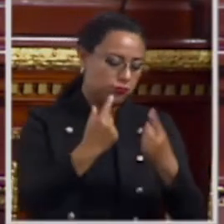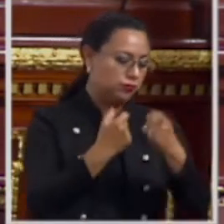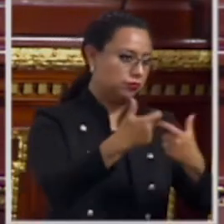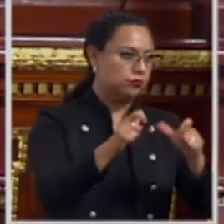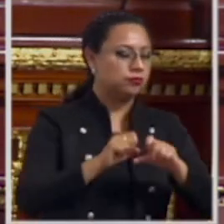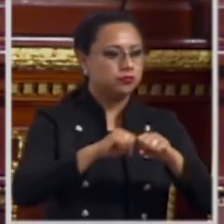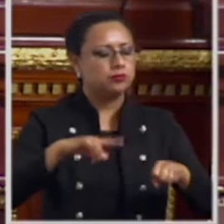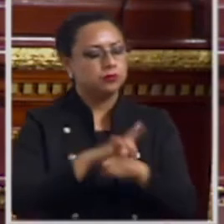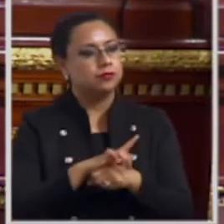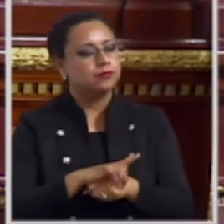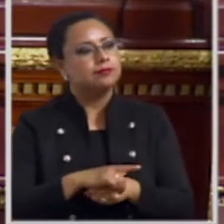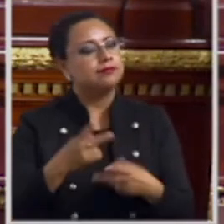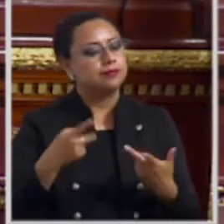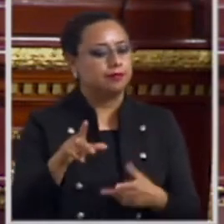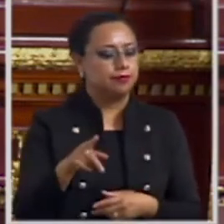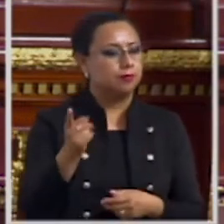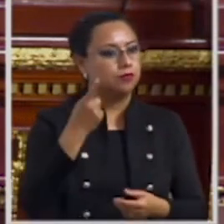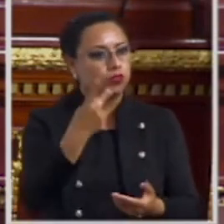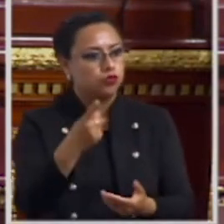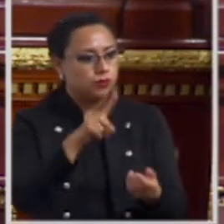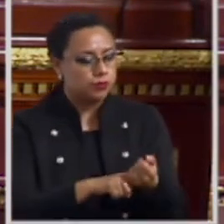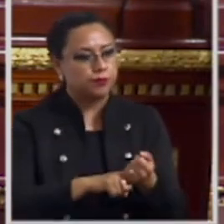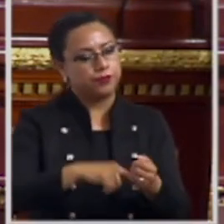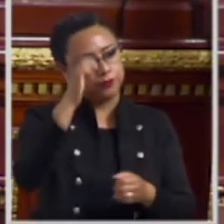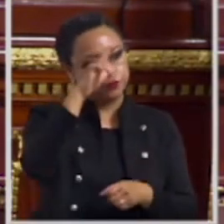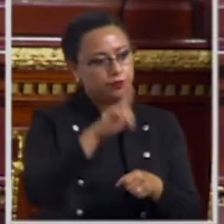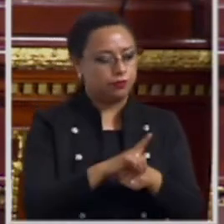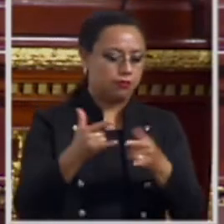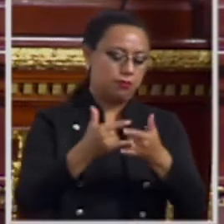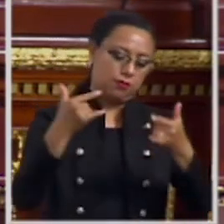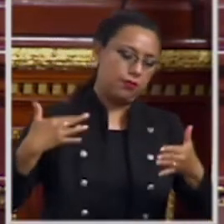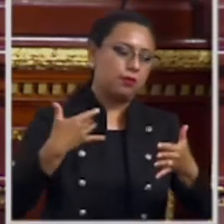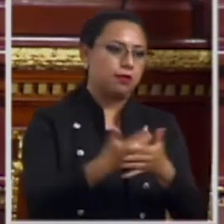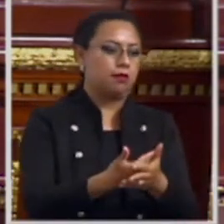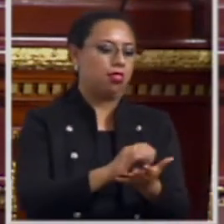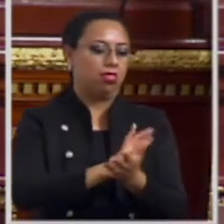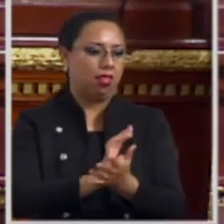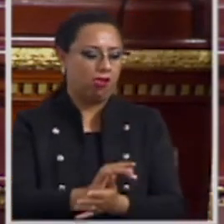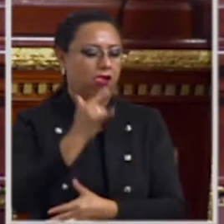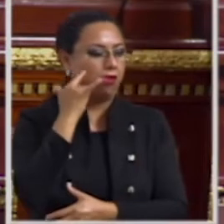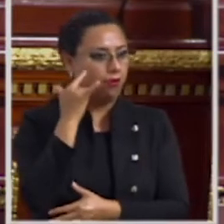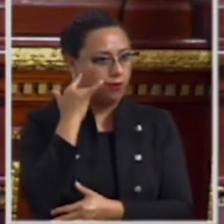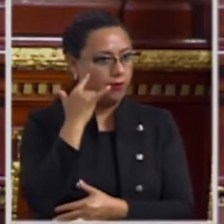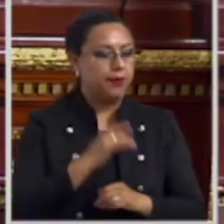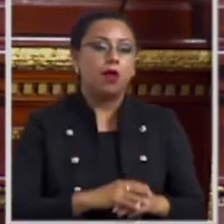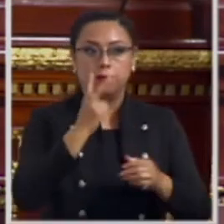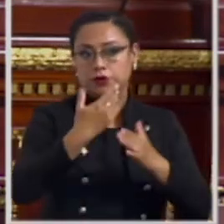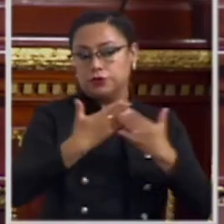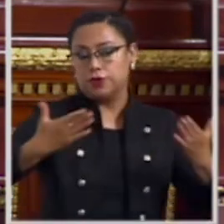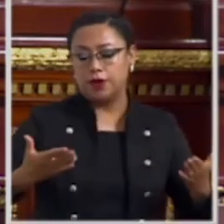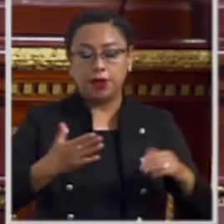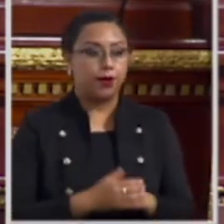que pertenecen a una cultura históricamente minorizada e históricamente discriminada. El objeto de la Ley de